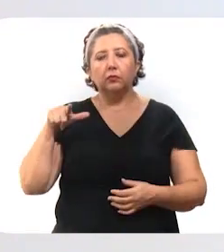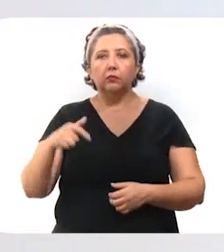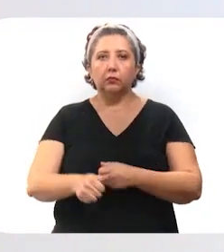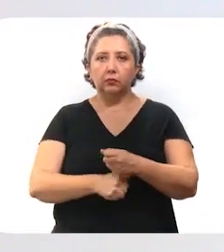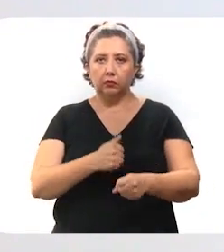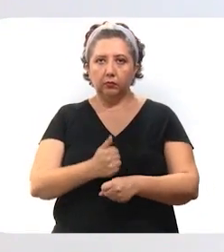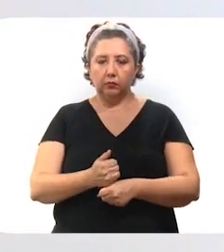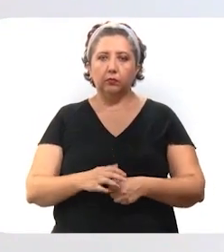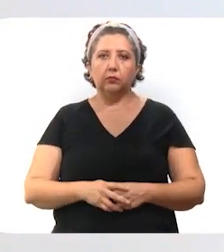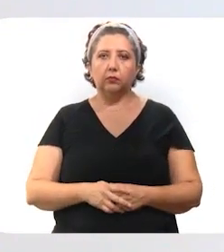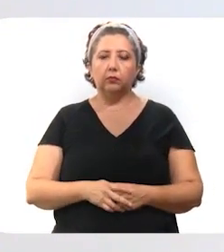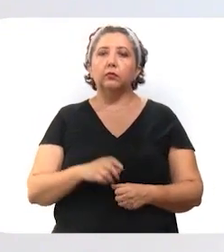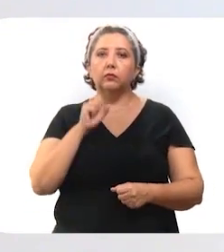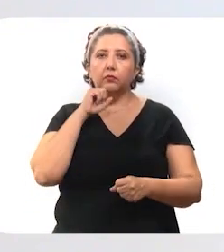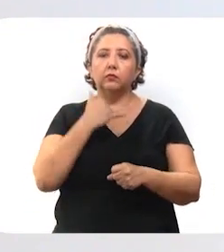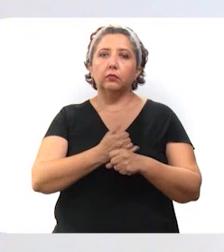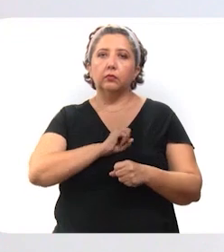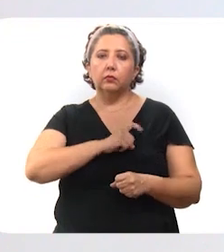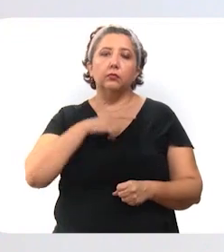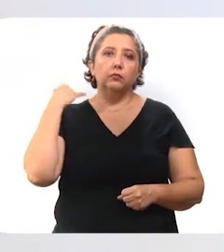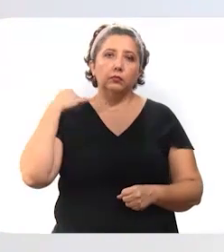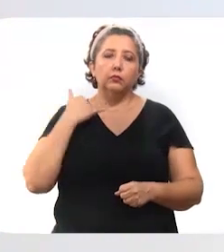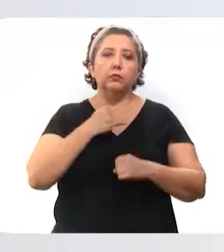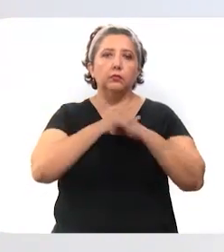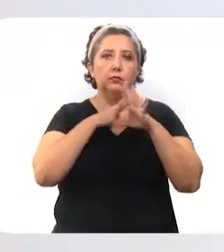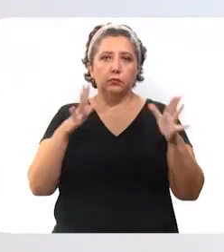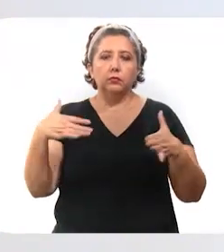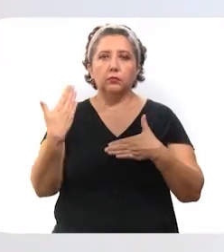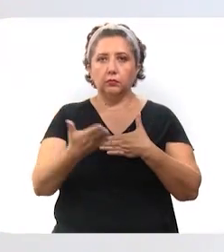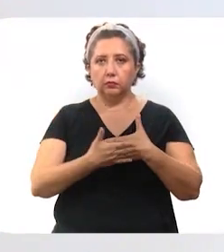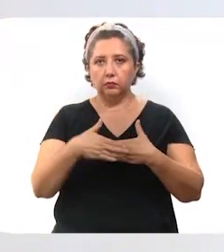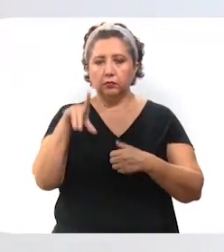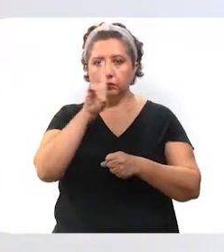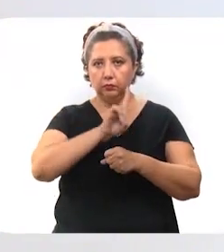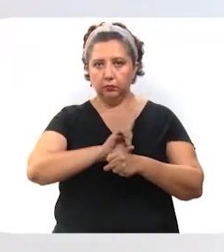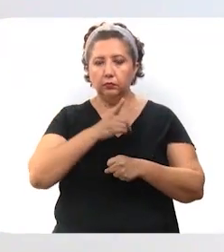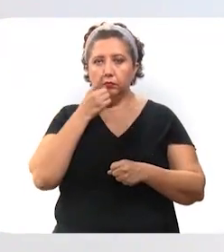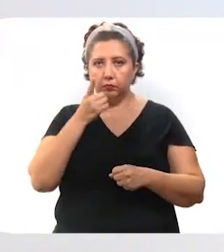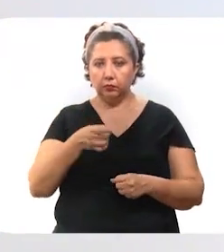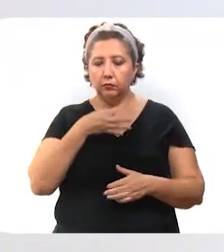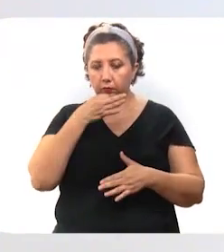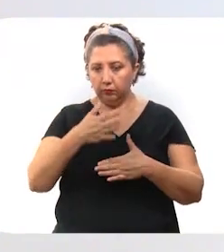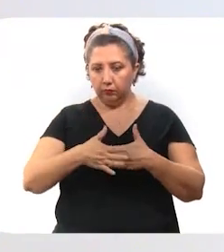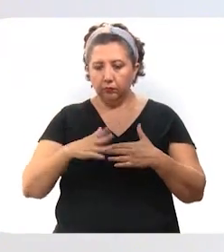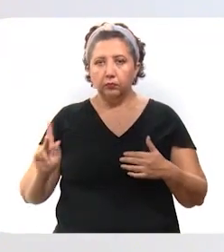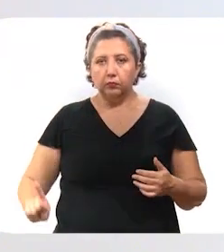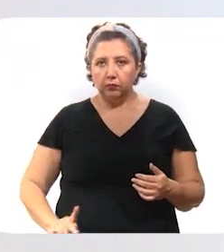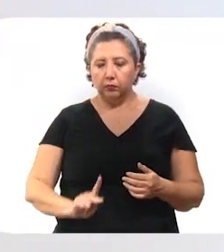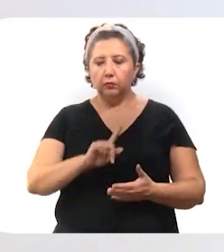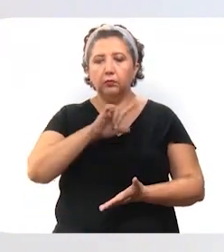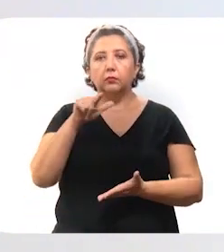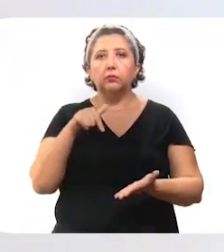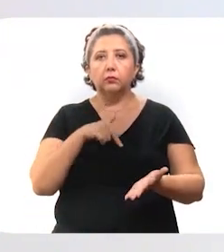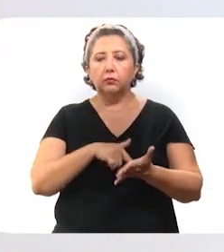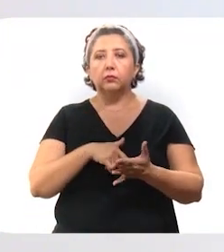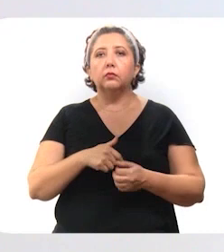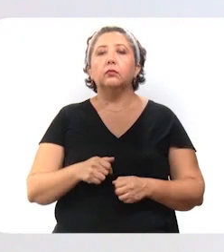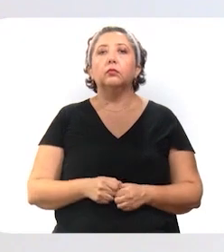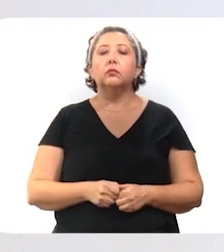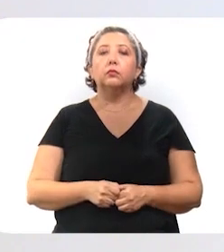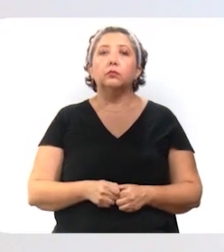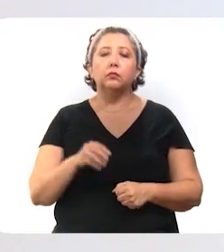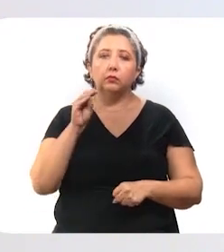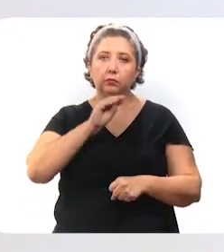17 años. La Secretaría de Salud de Yucatán informó que en los próximos días estarán dando a conocer los municipios y los módulos de vacunación